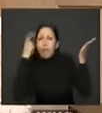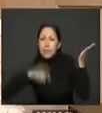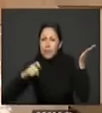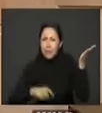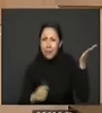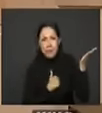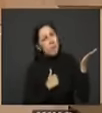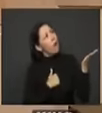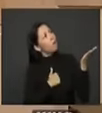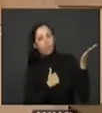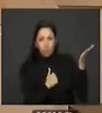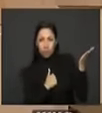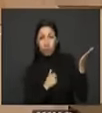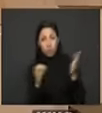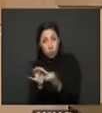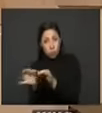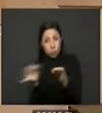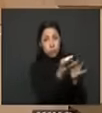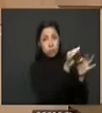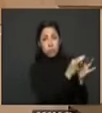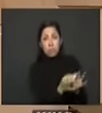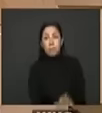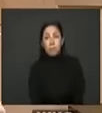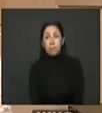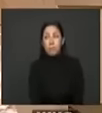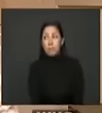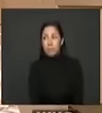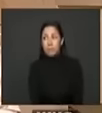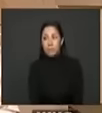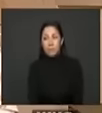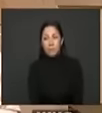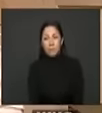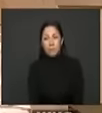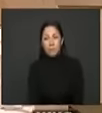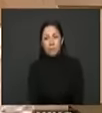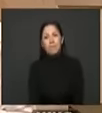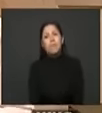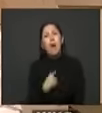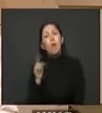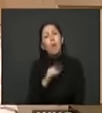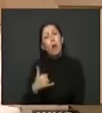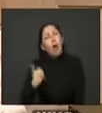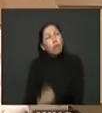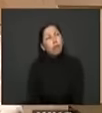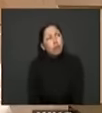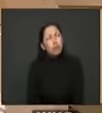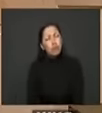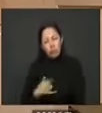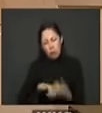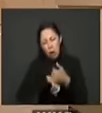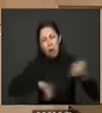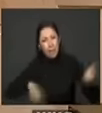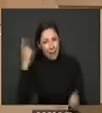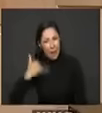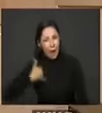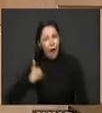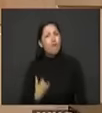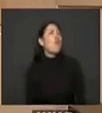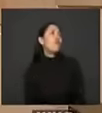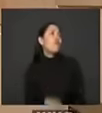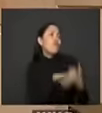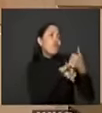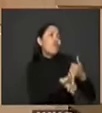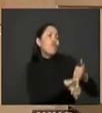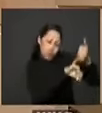no es autonomía los municipios de Colombia no se pueden comportar como el adolescente malcriado que quiere autonomía pero con la producción